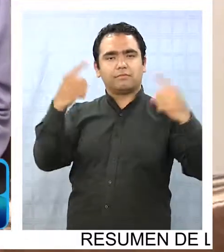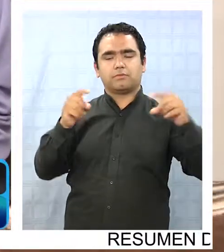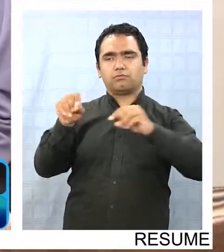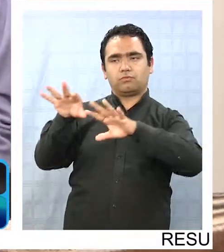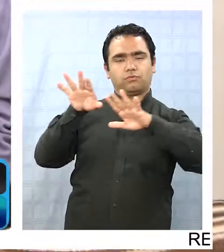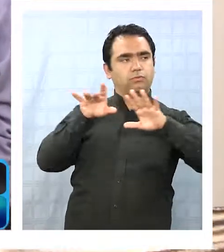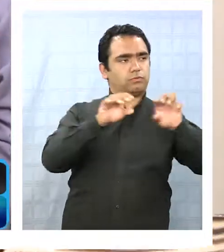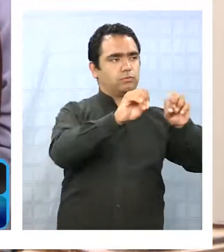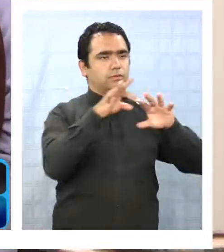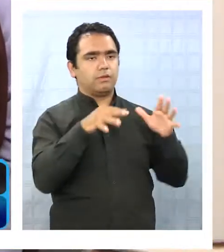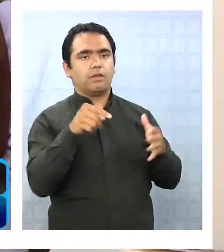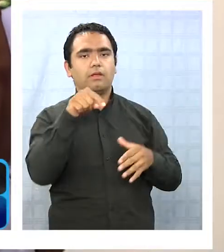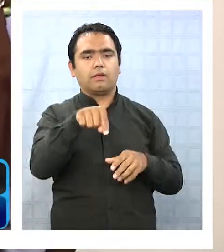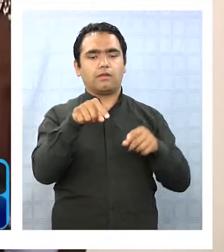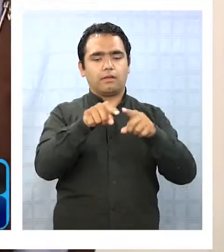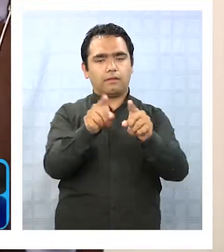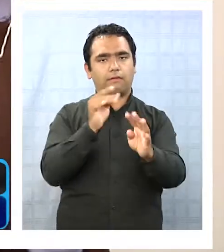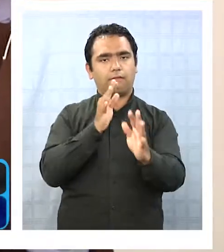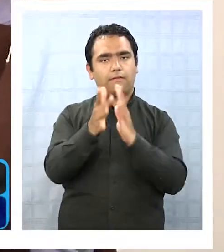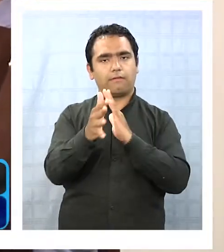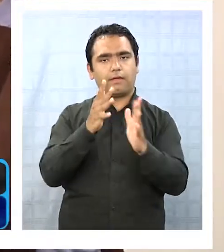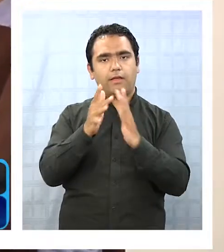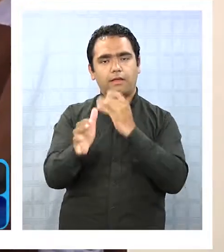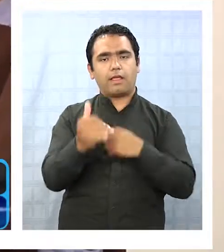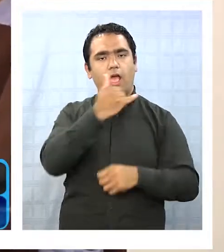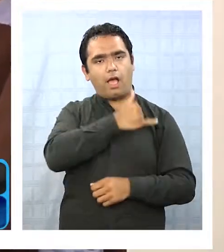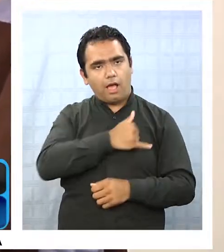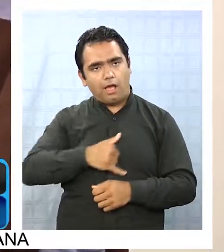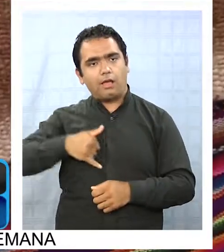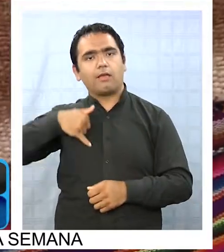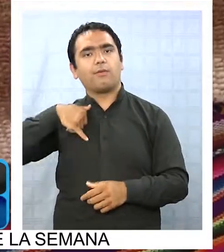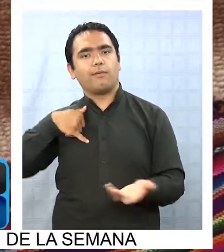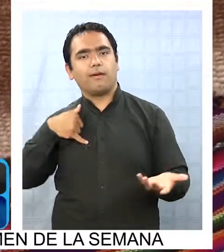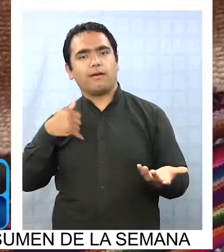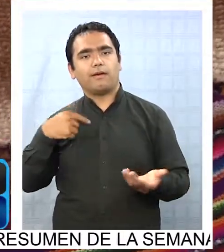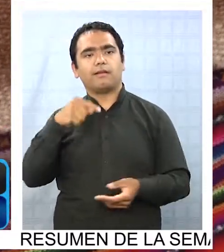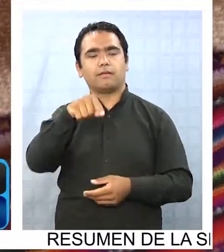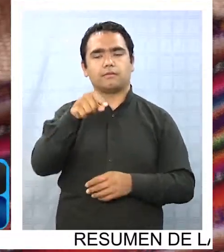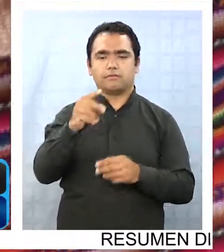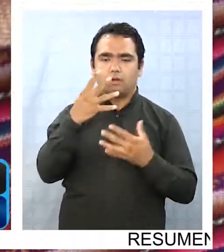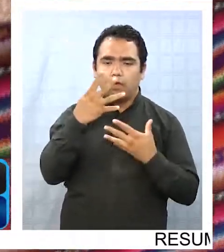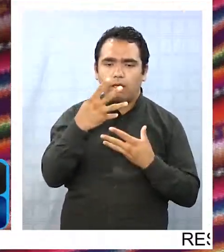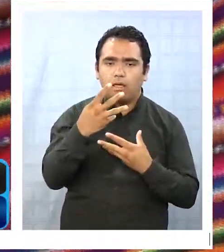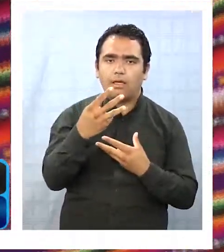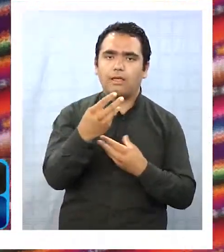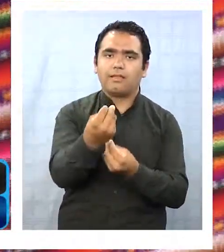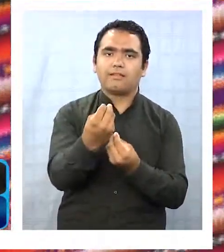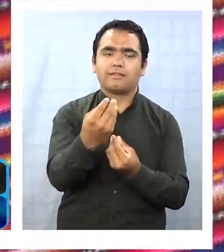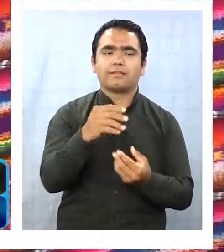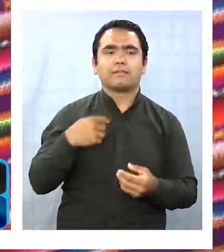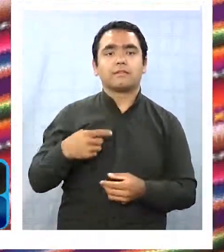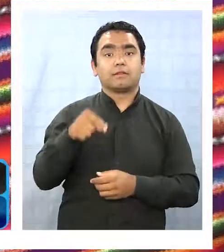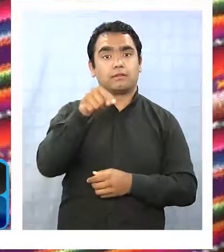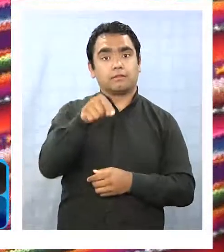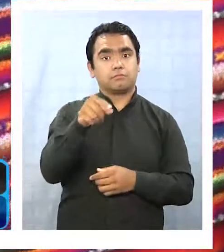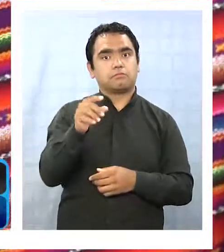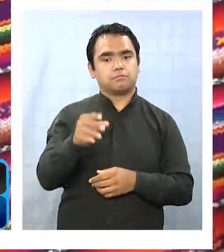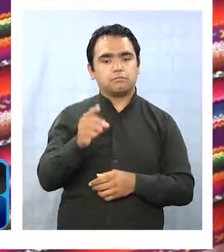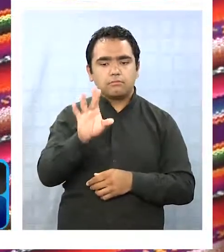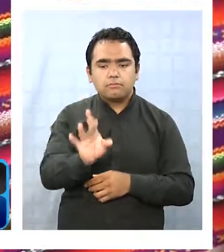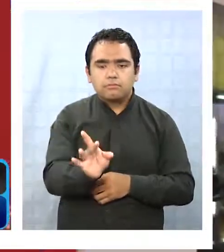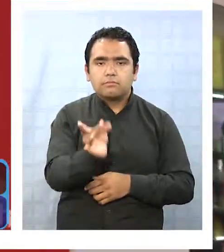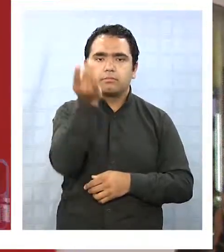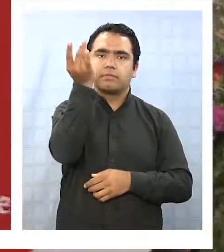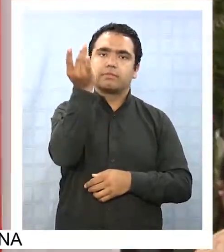se instala una feria textil aymara que es casi una provocación, un téngase presente.